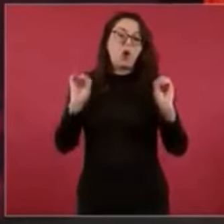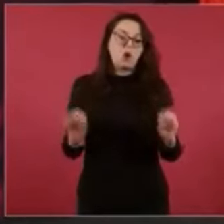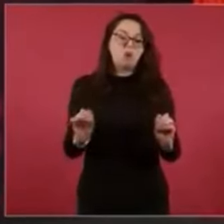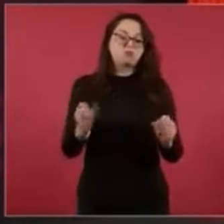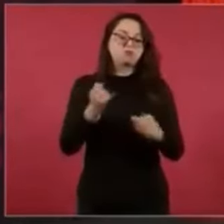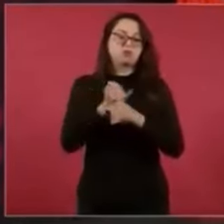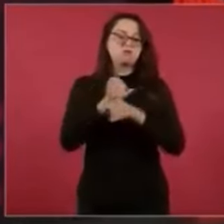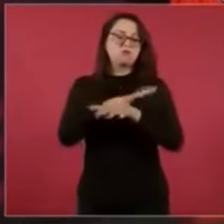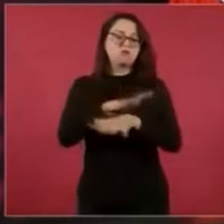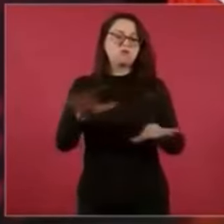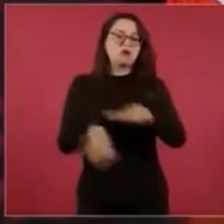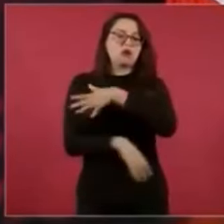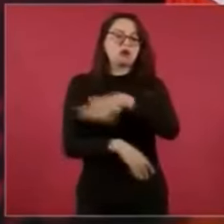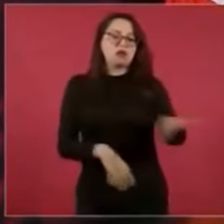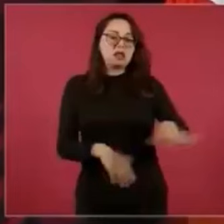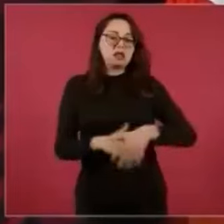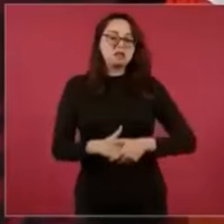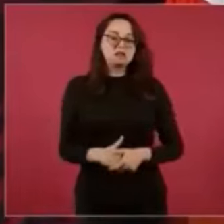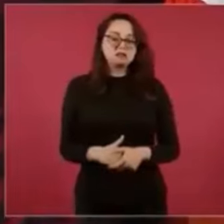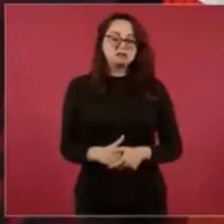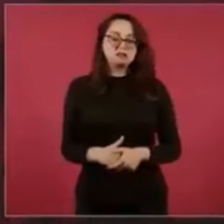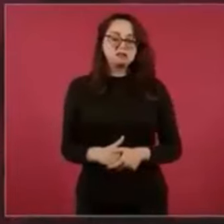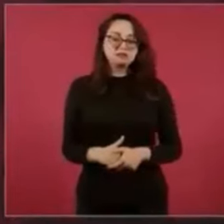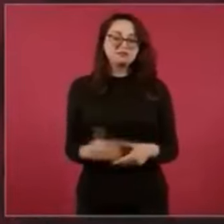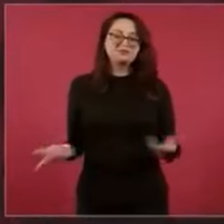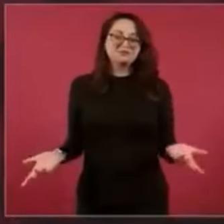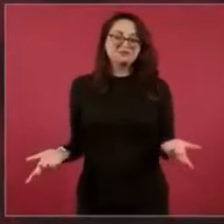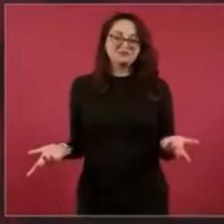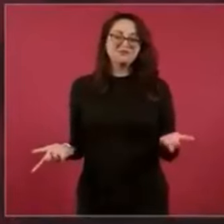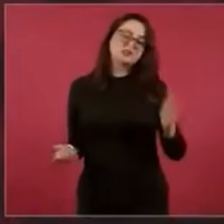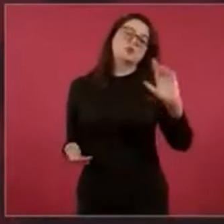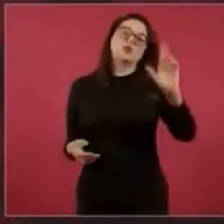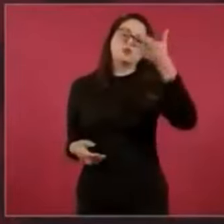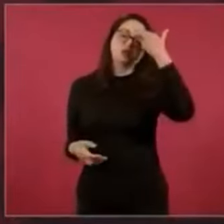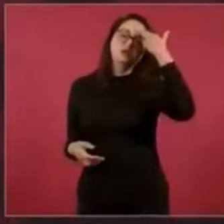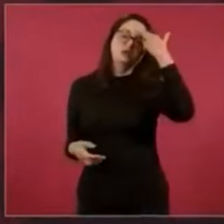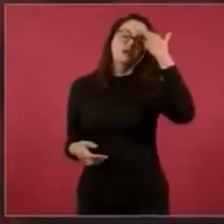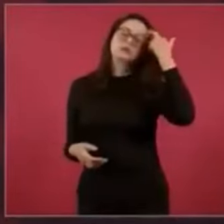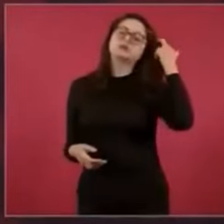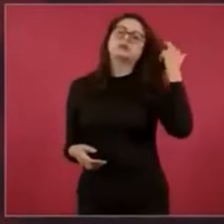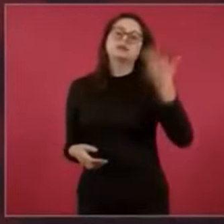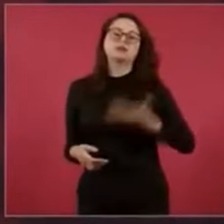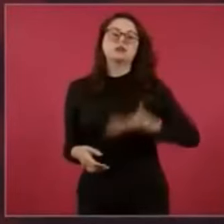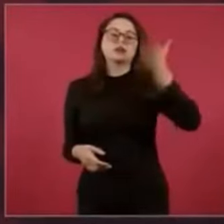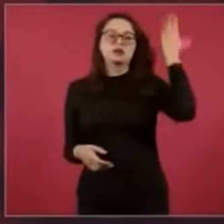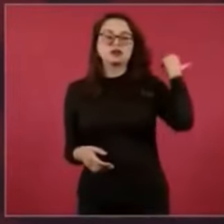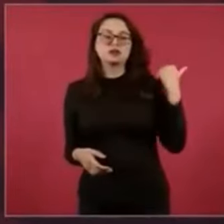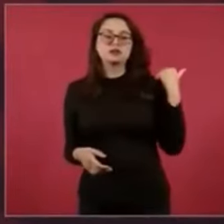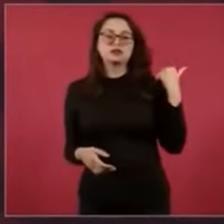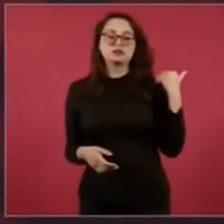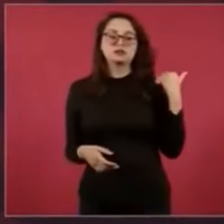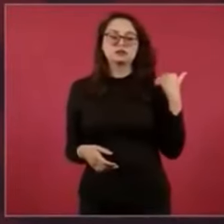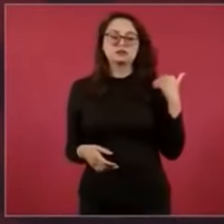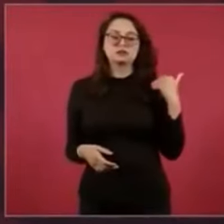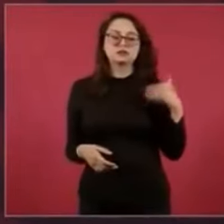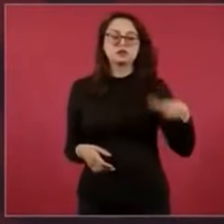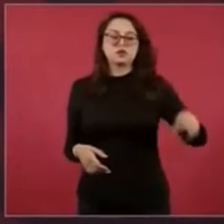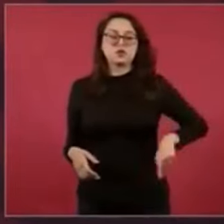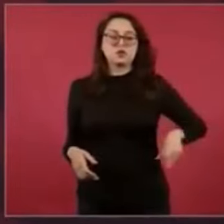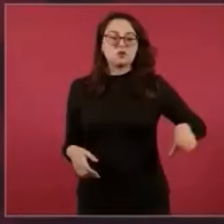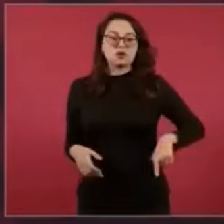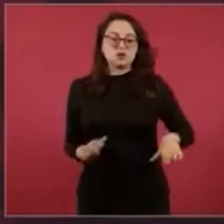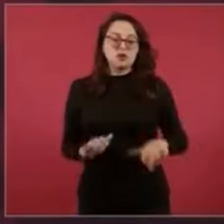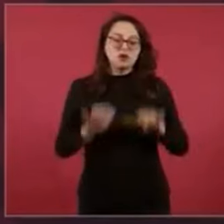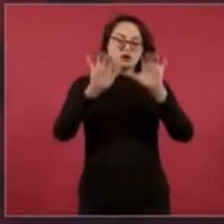porque antes se repetía el boletín del gobierno,